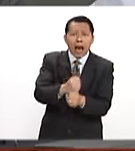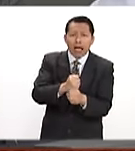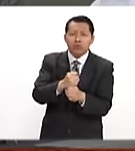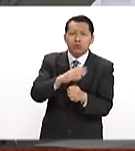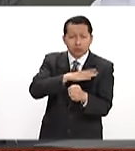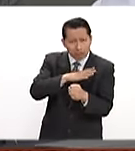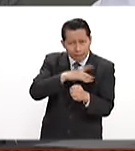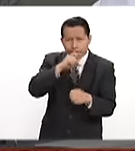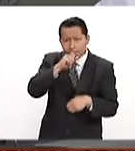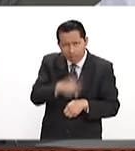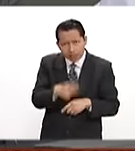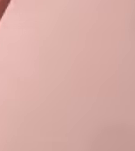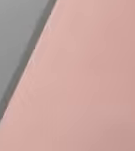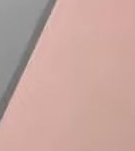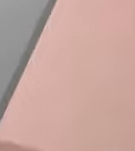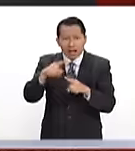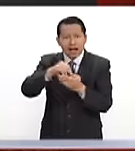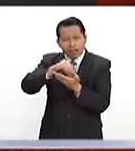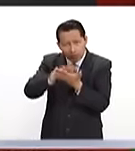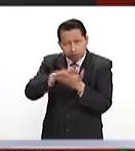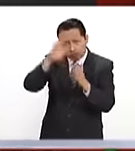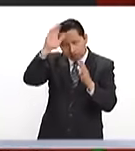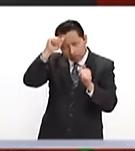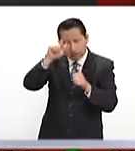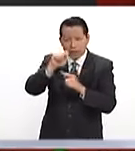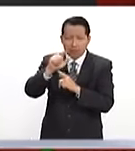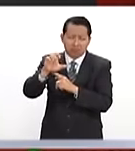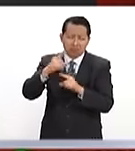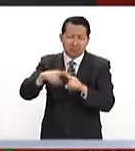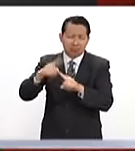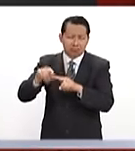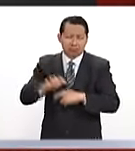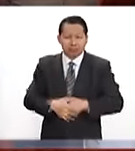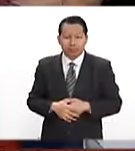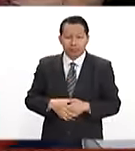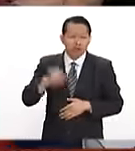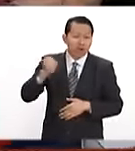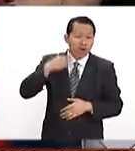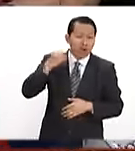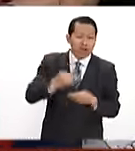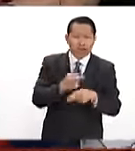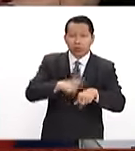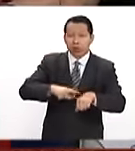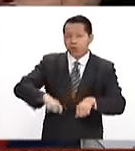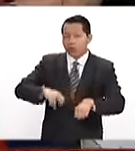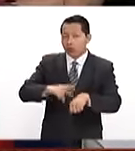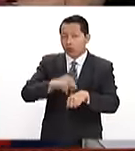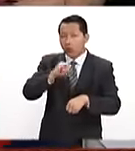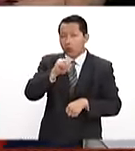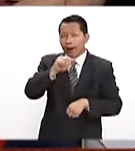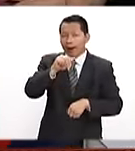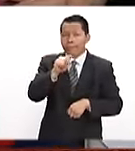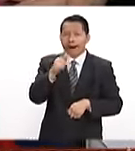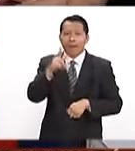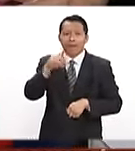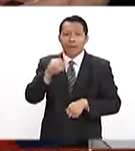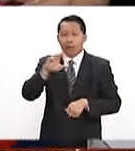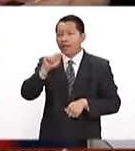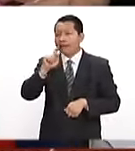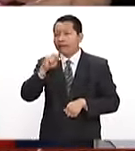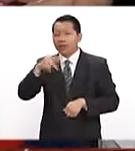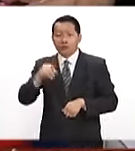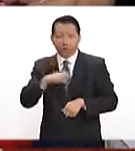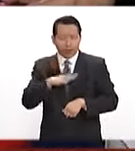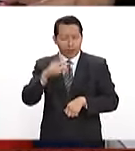tratados de libre comercio. En un encuentro con la Conferencia Nacional de Gobernadores, Juan Pablo Castañón, quien es el presidente del